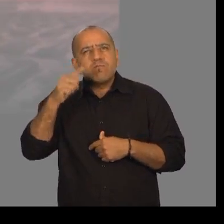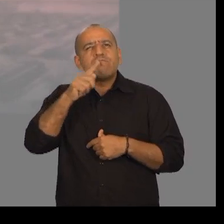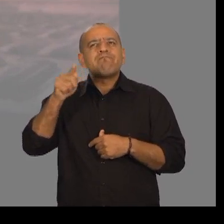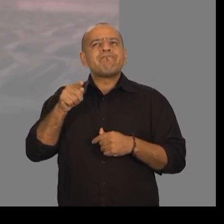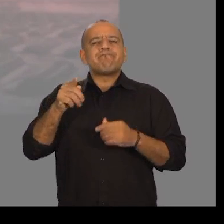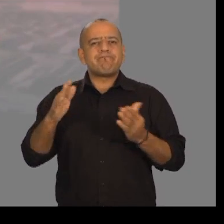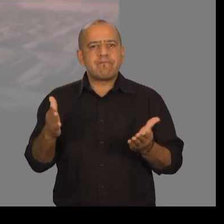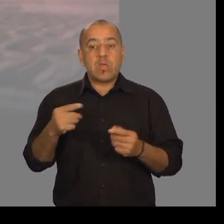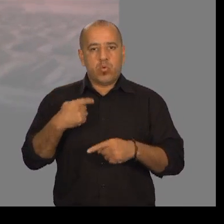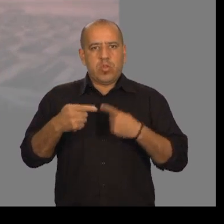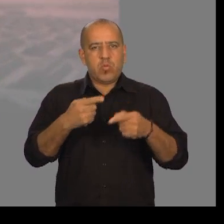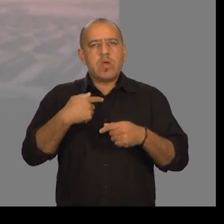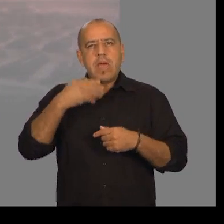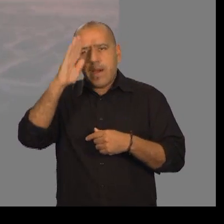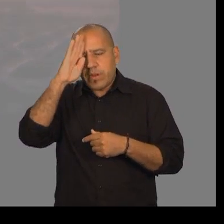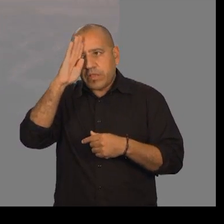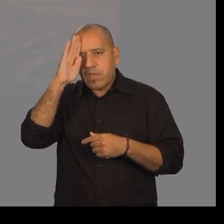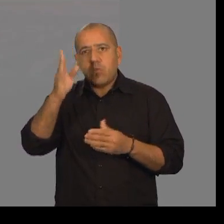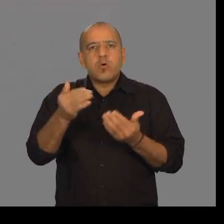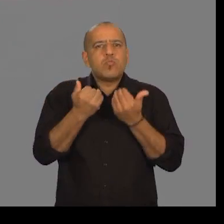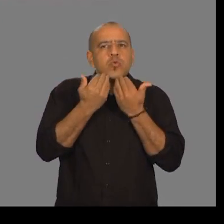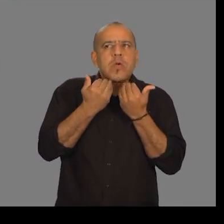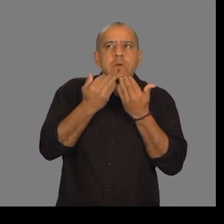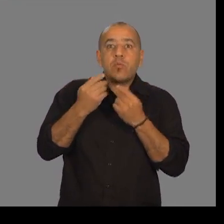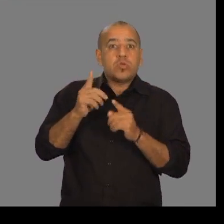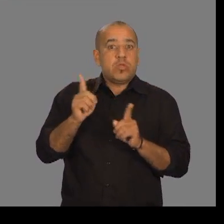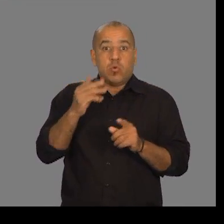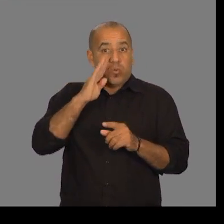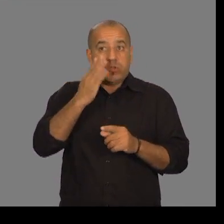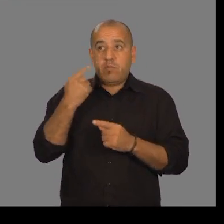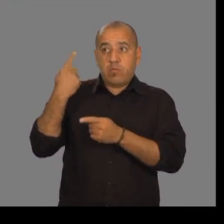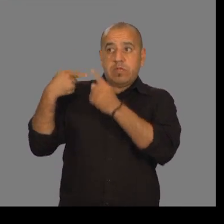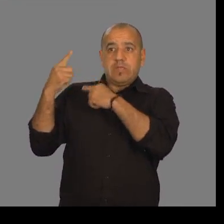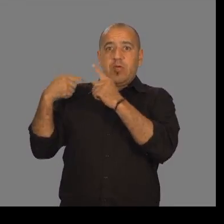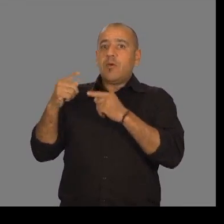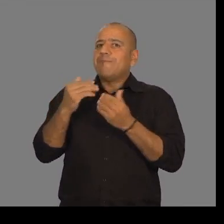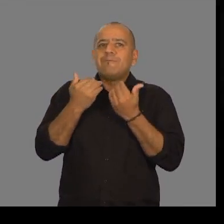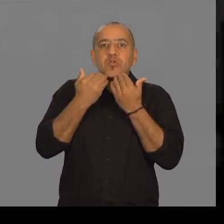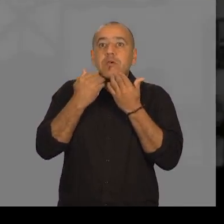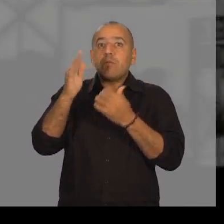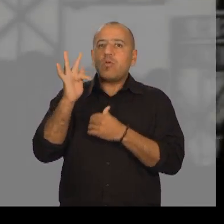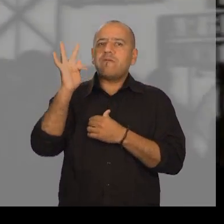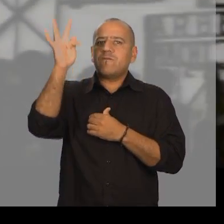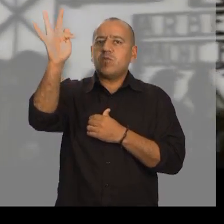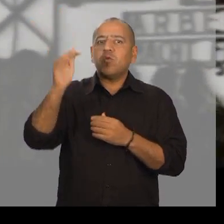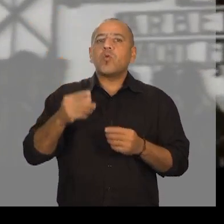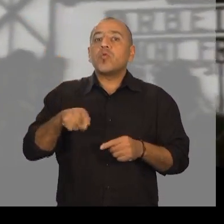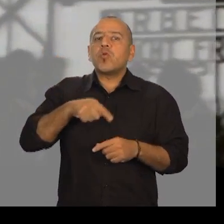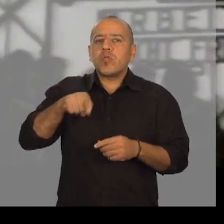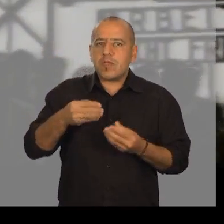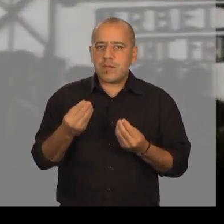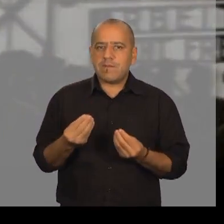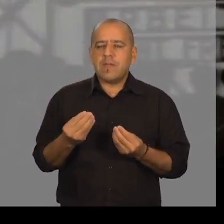enseñando. Sin saber de dónde venimos, difícilmente sabremos a dónde podremos llegar.